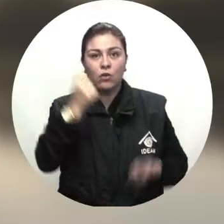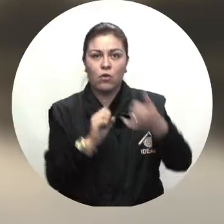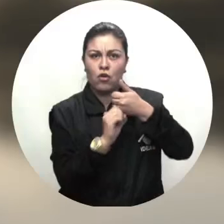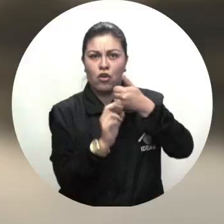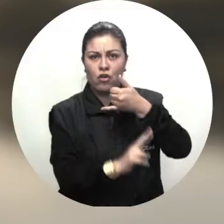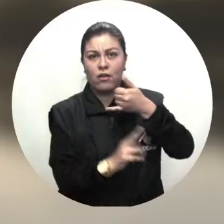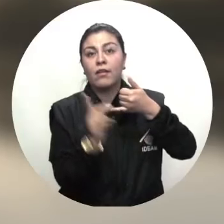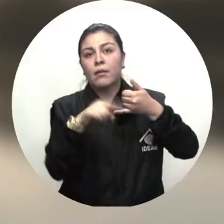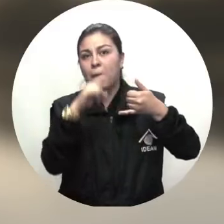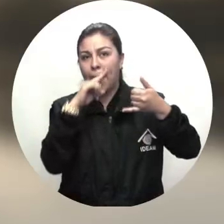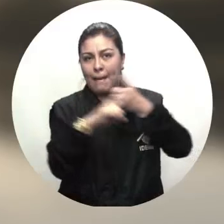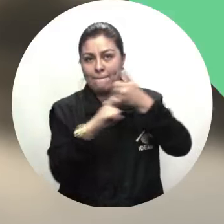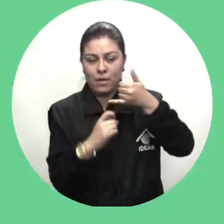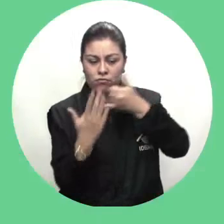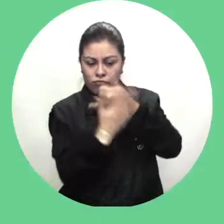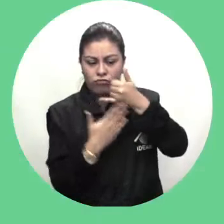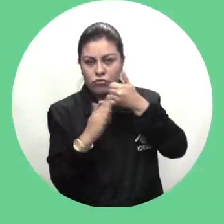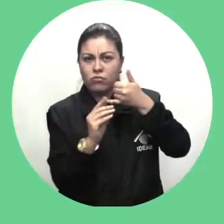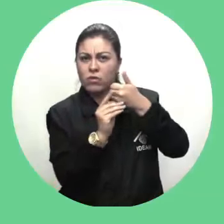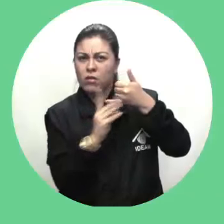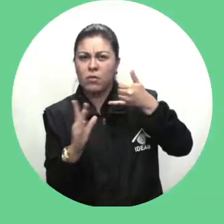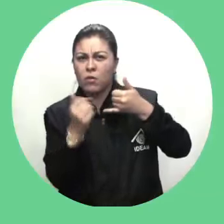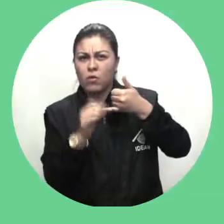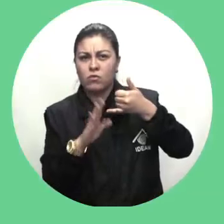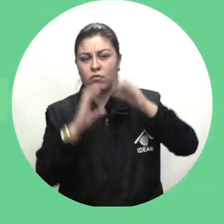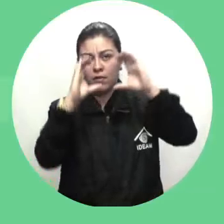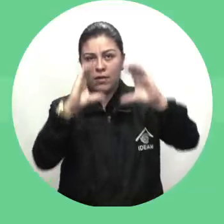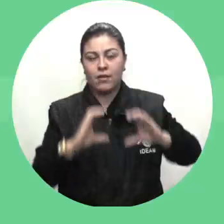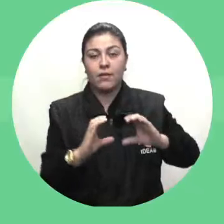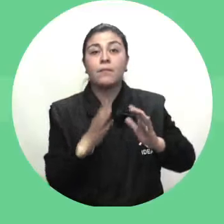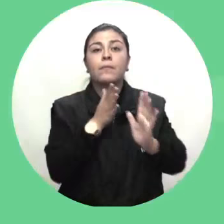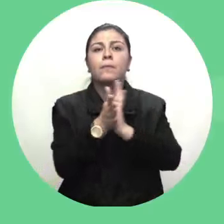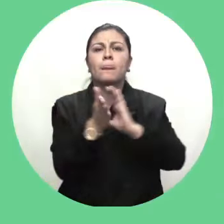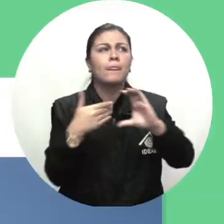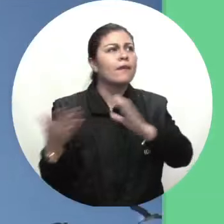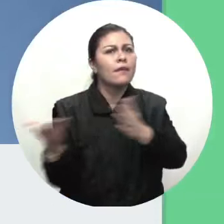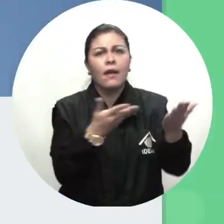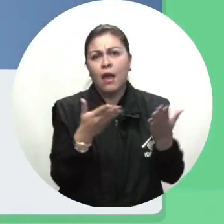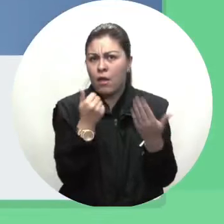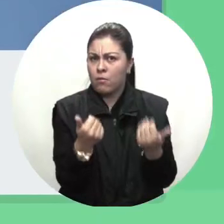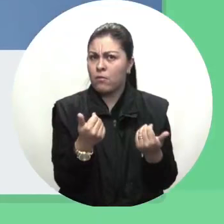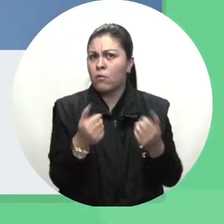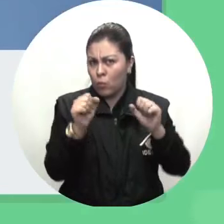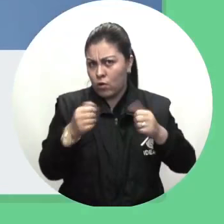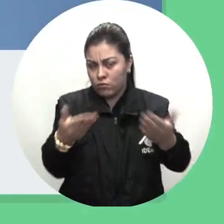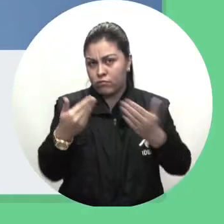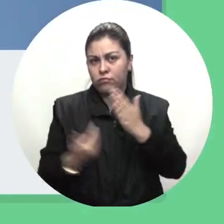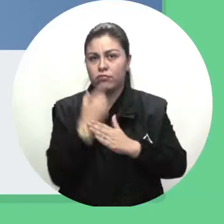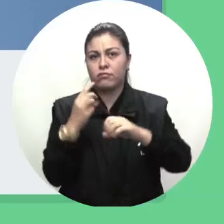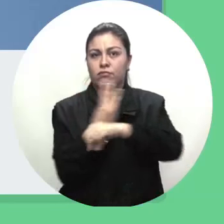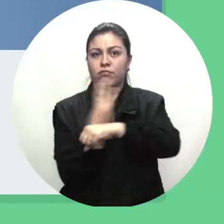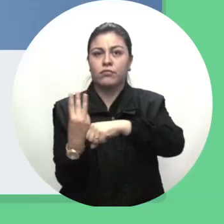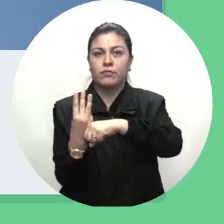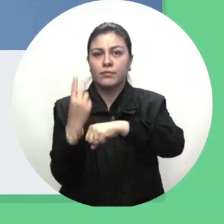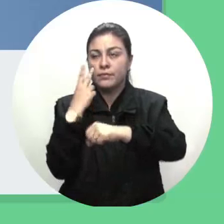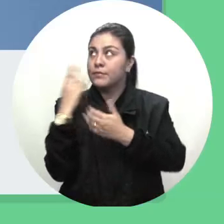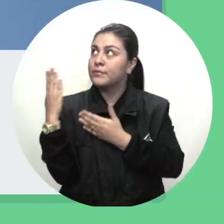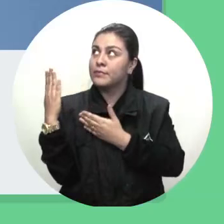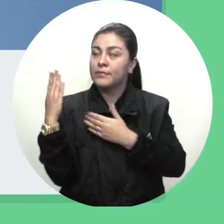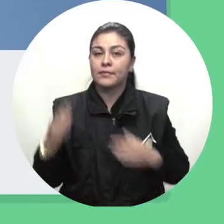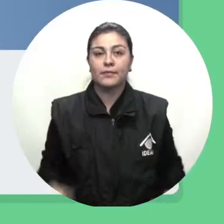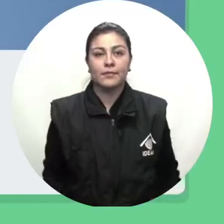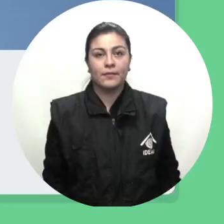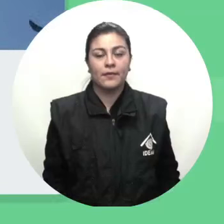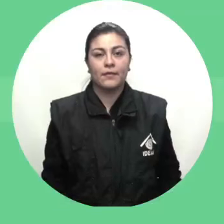y en la zona de la Amazonía hacia el departamento del Caquetá. Para mayor información sobre el pronóstico del tiempo, visítenos en www.ideam